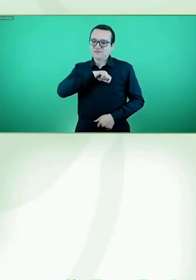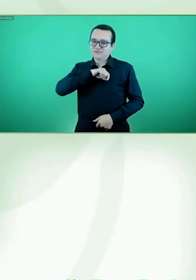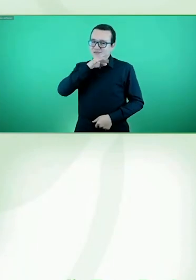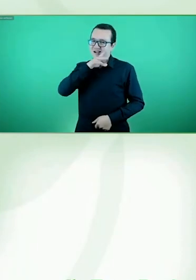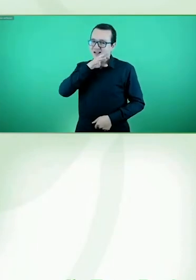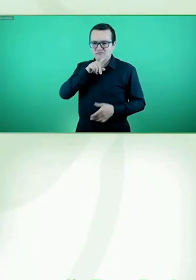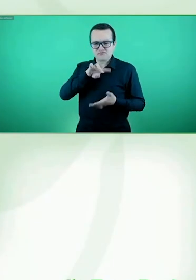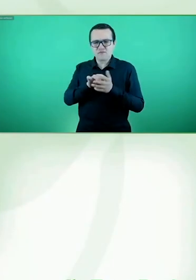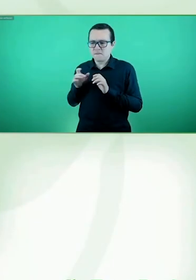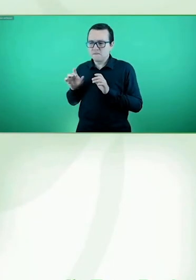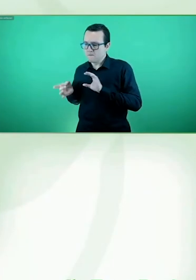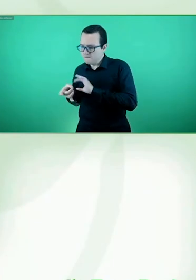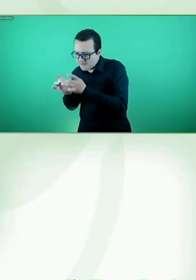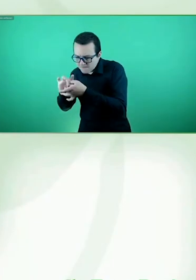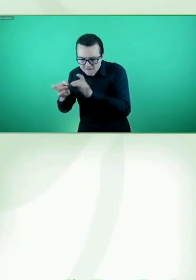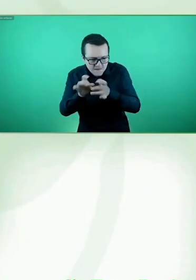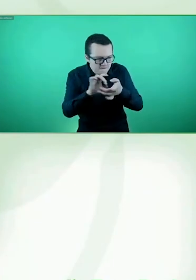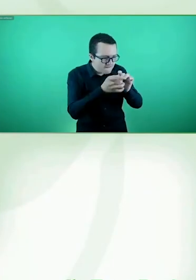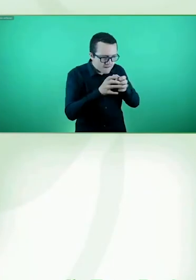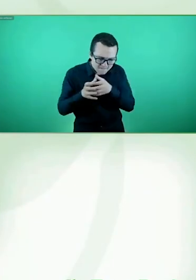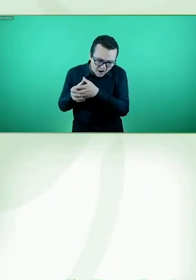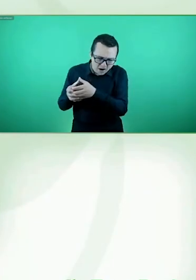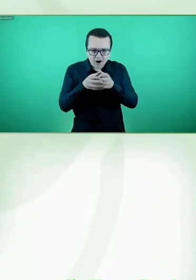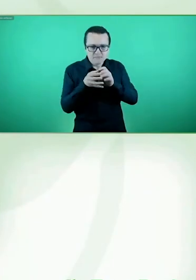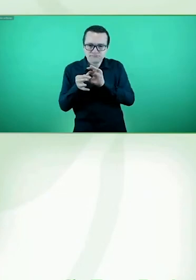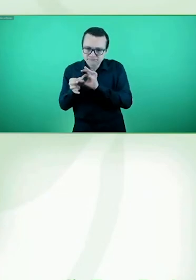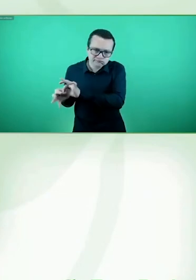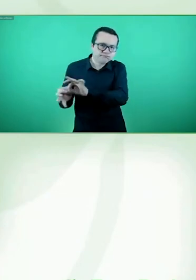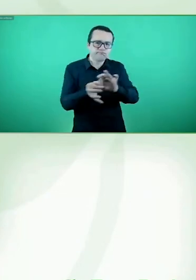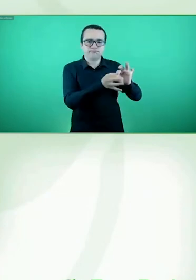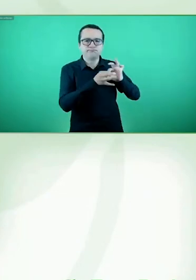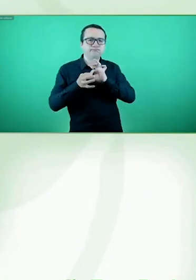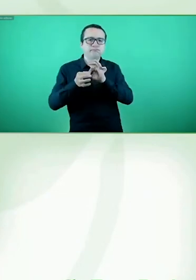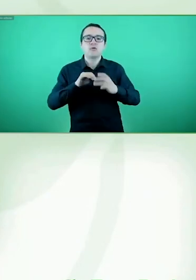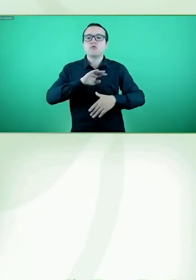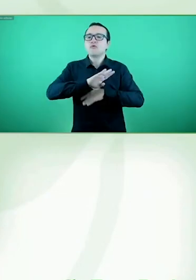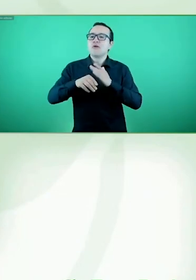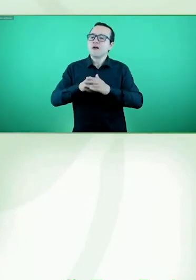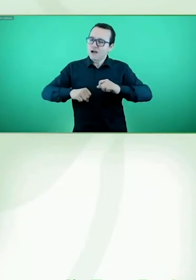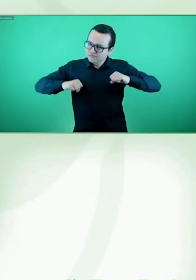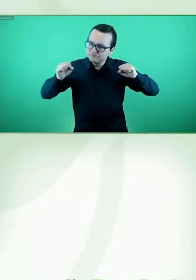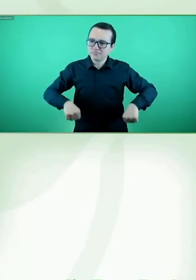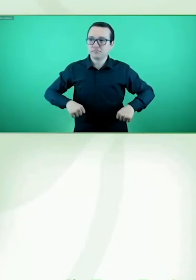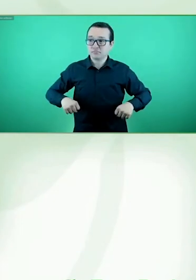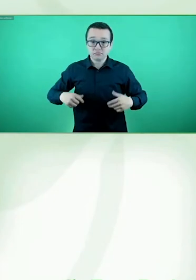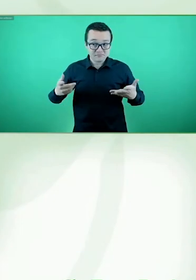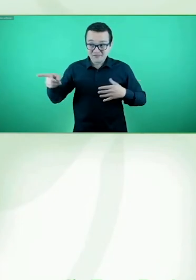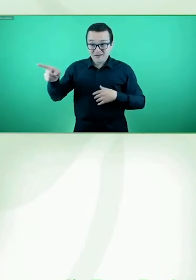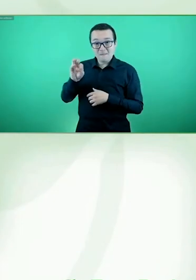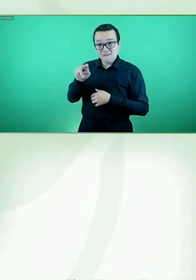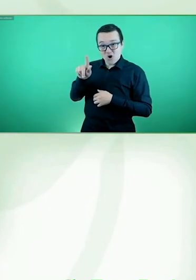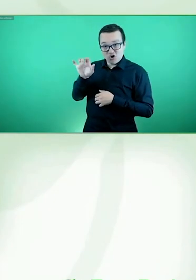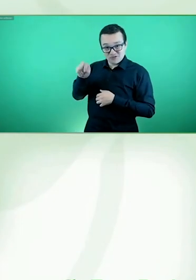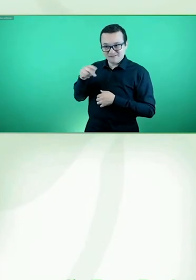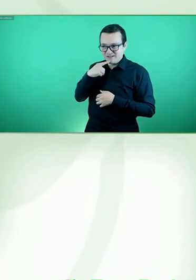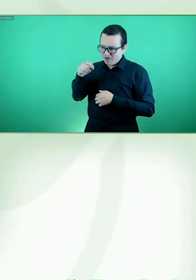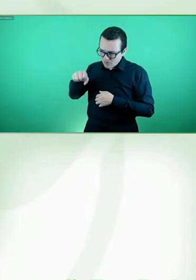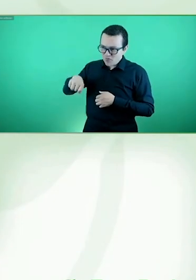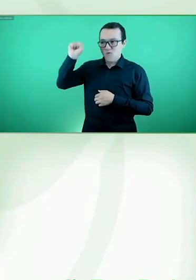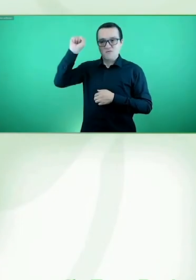todos vayamos ganando. Como dijo Martín, sea un win-win para todos. Así que muchísimas gracias.